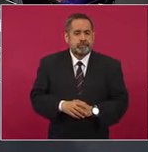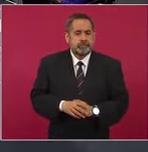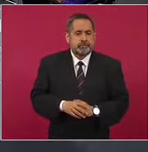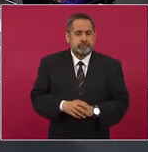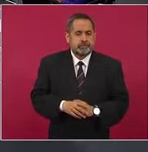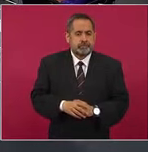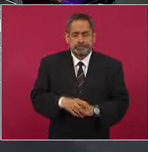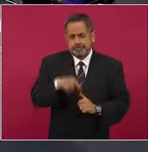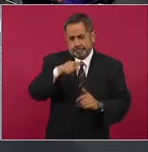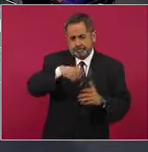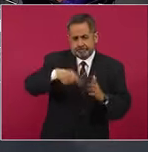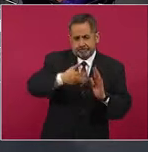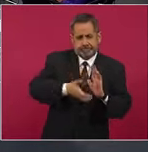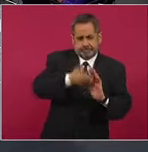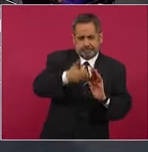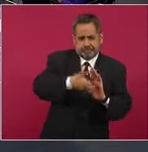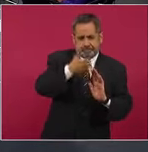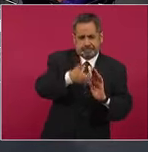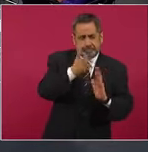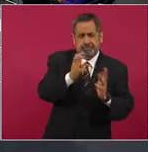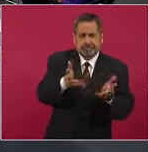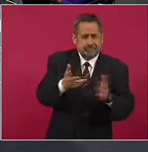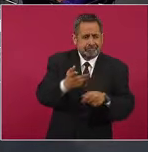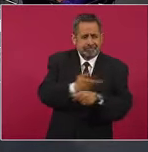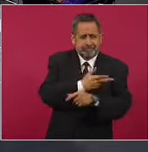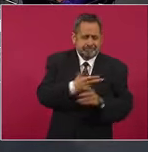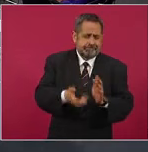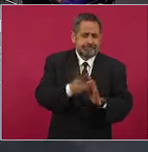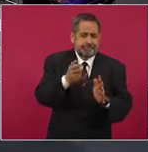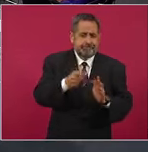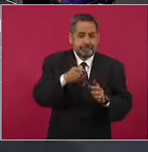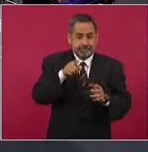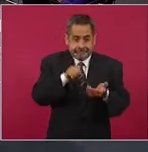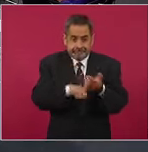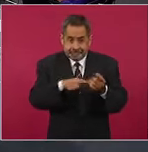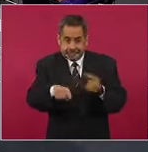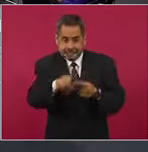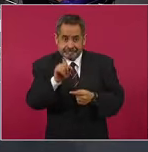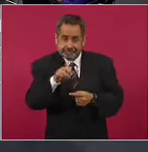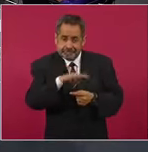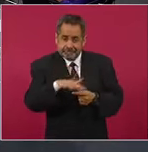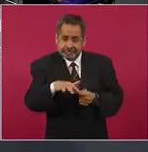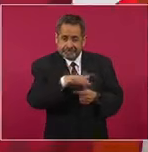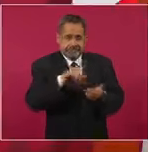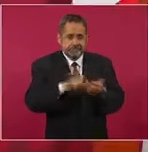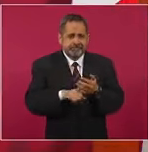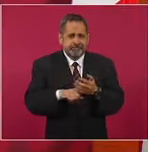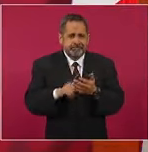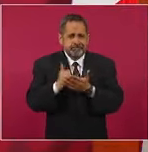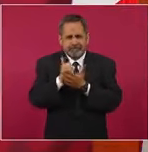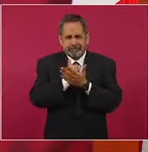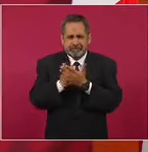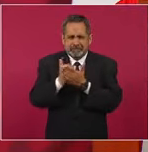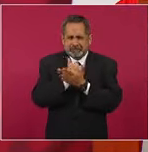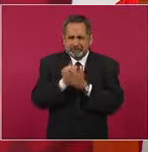escarbaron, el agua aquí es turquesa